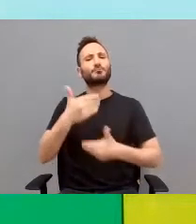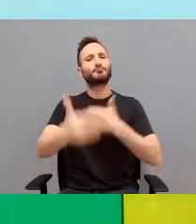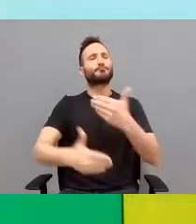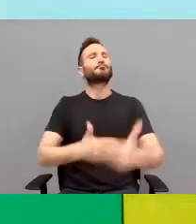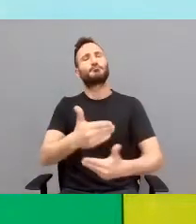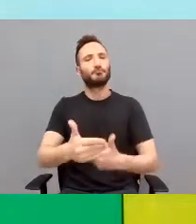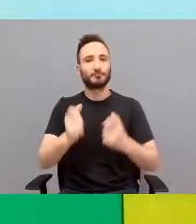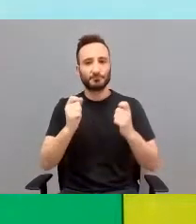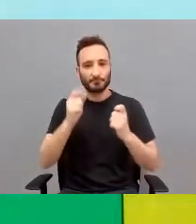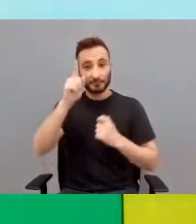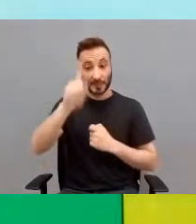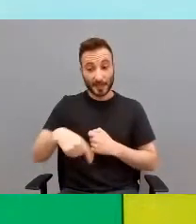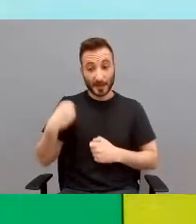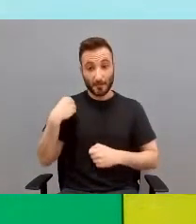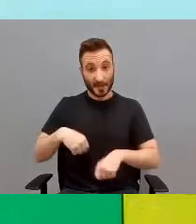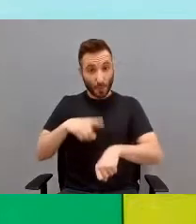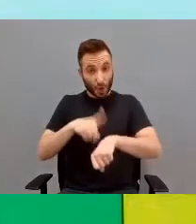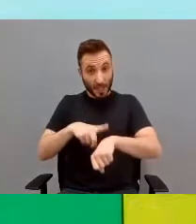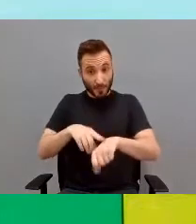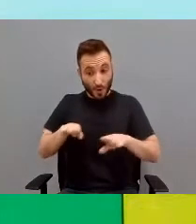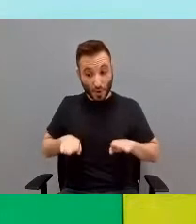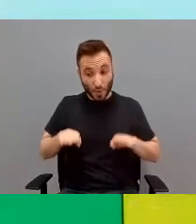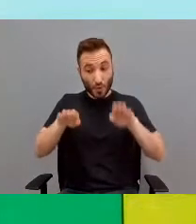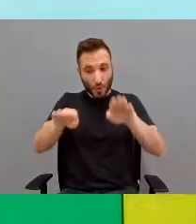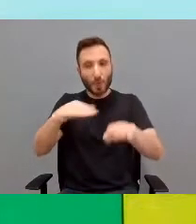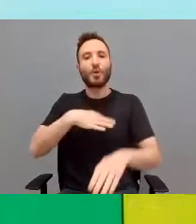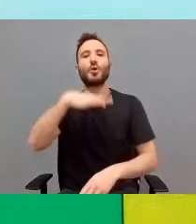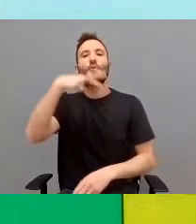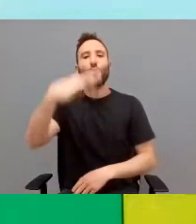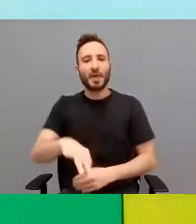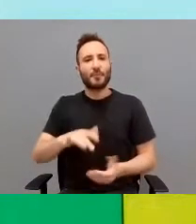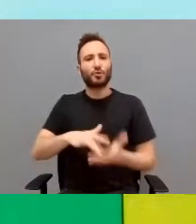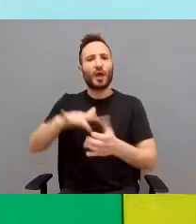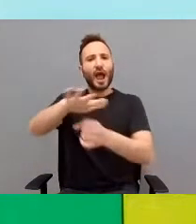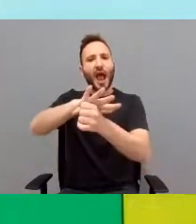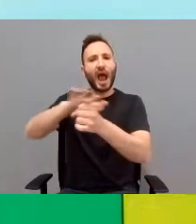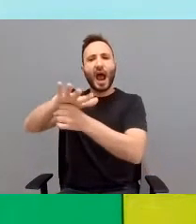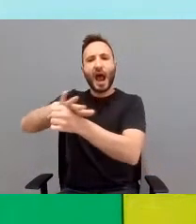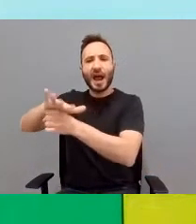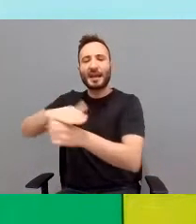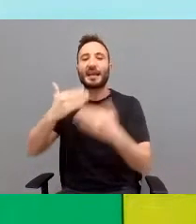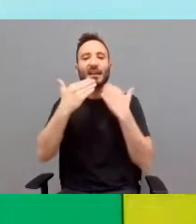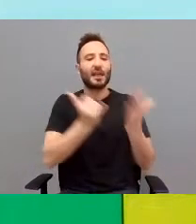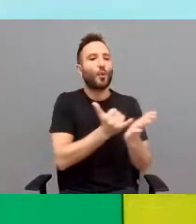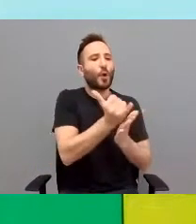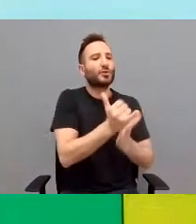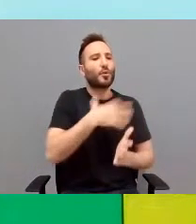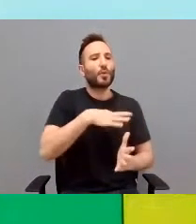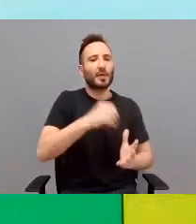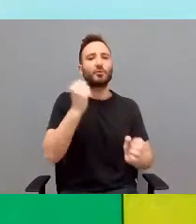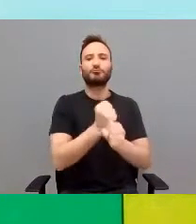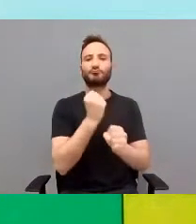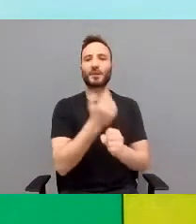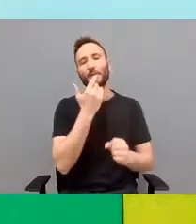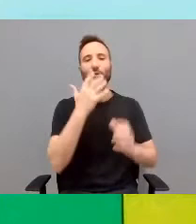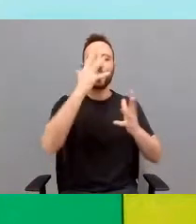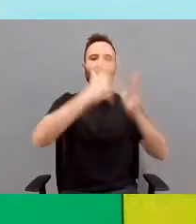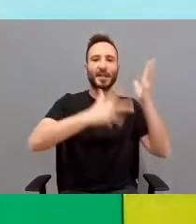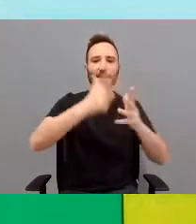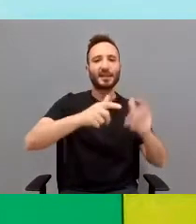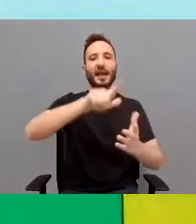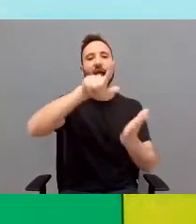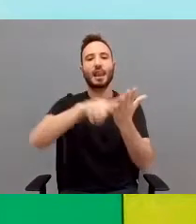y a su vez también vimos que podíamos trabajar todas las áreas a través del huerto, pues matemáticas, lenguajes sociales,